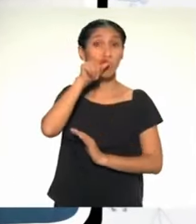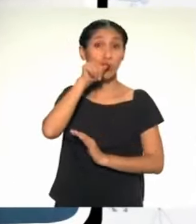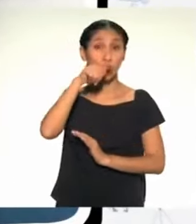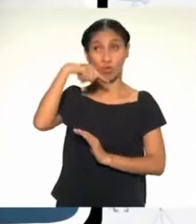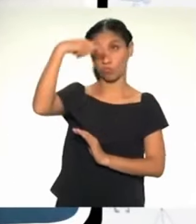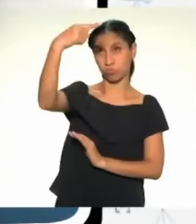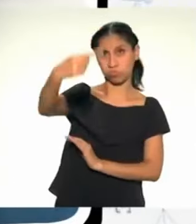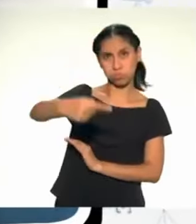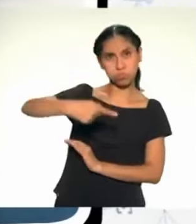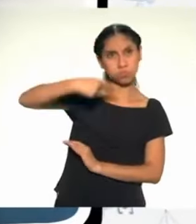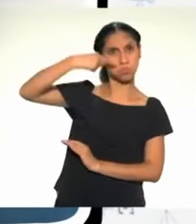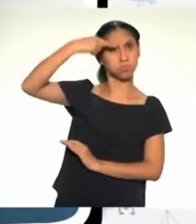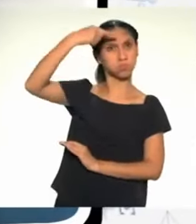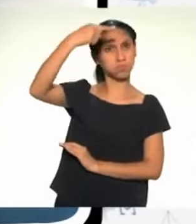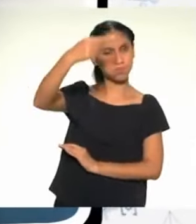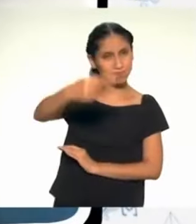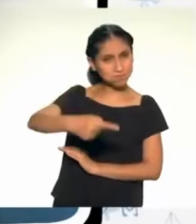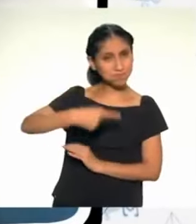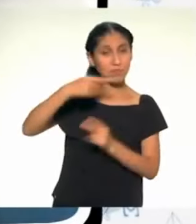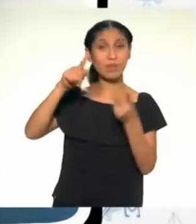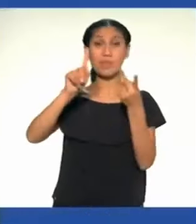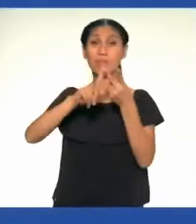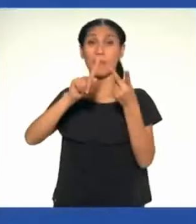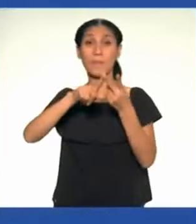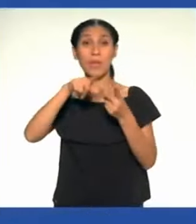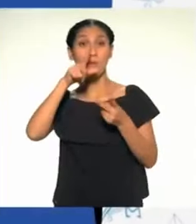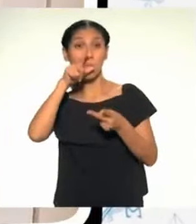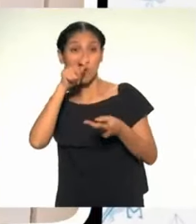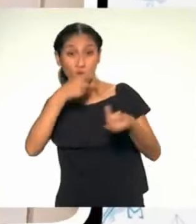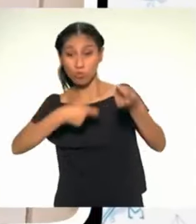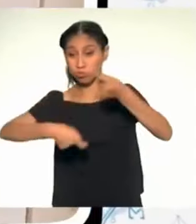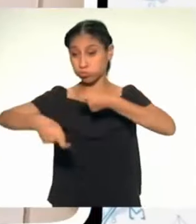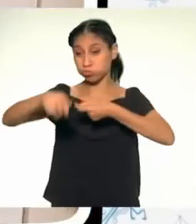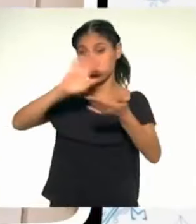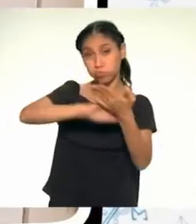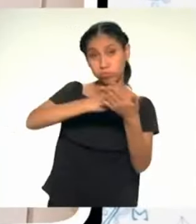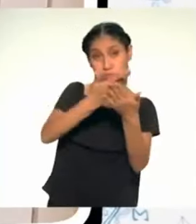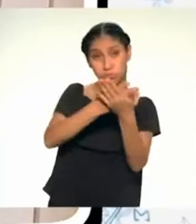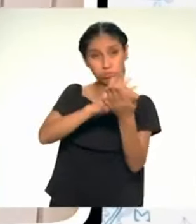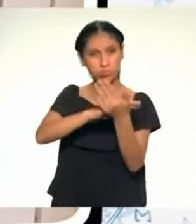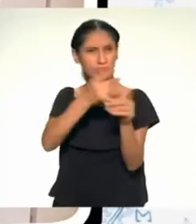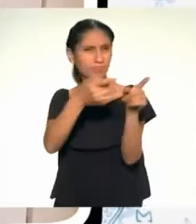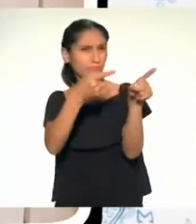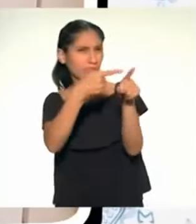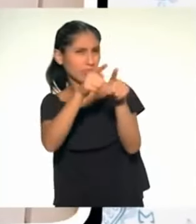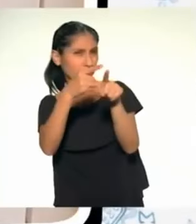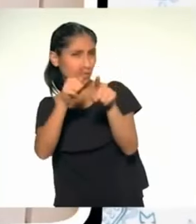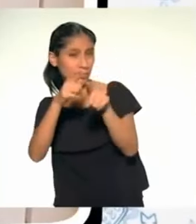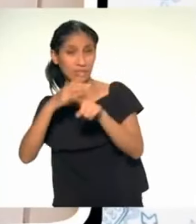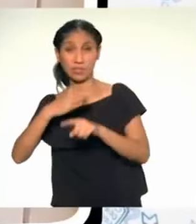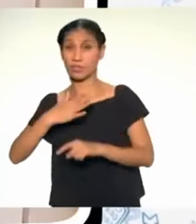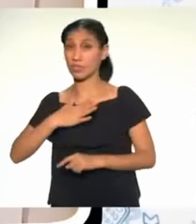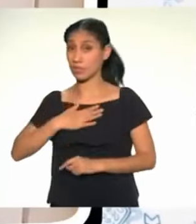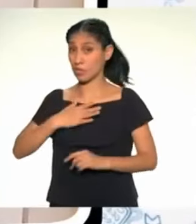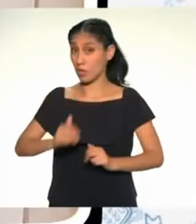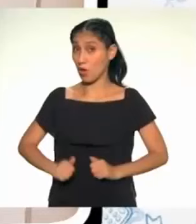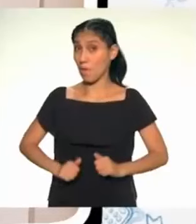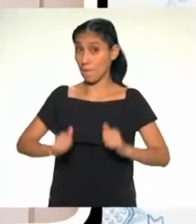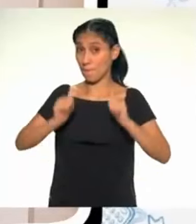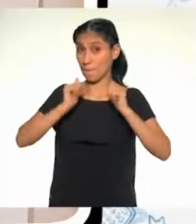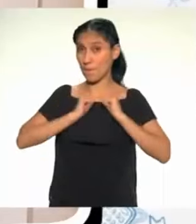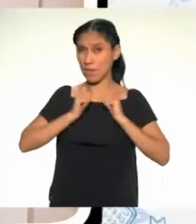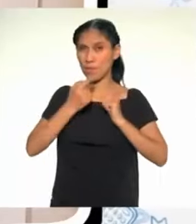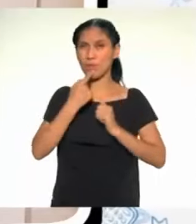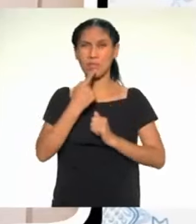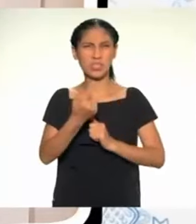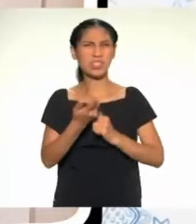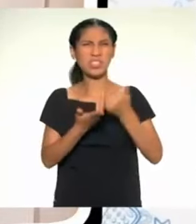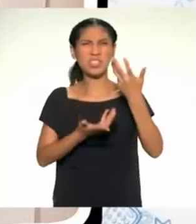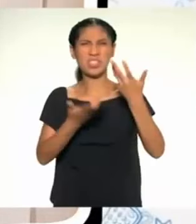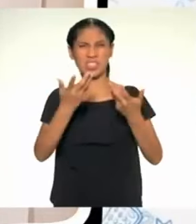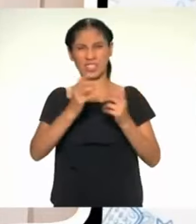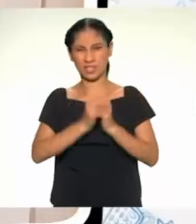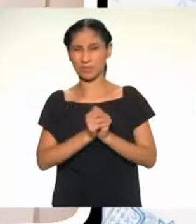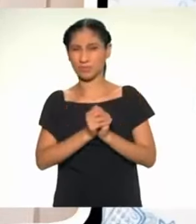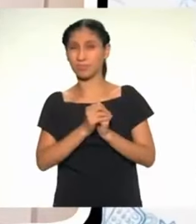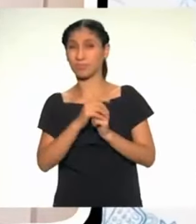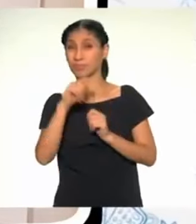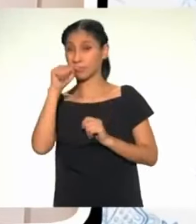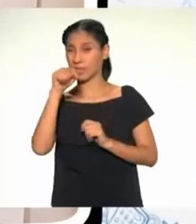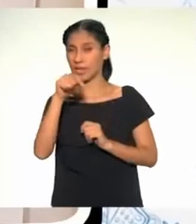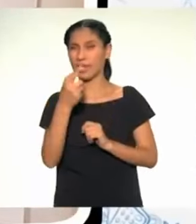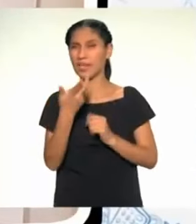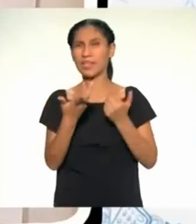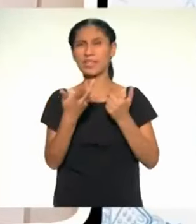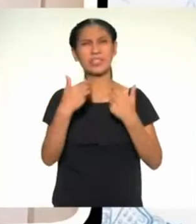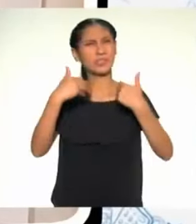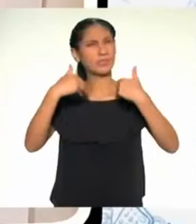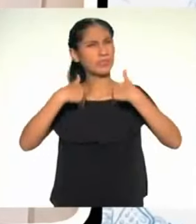braza, los menús y entre otros. En mi región existe el Arau, quien es la Autoridad Regional Ambiental Yucayali, quien